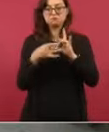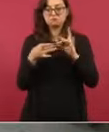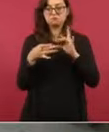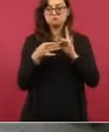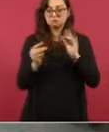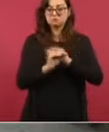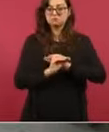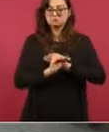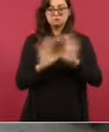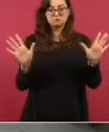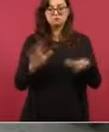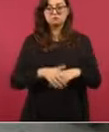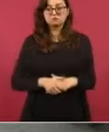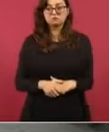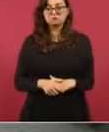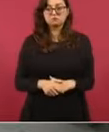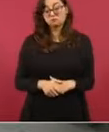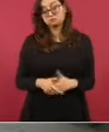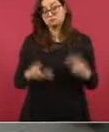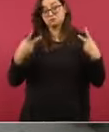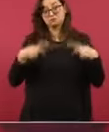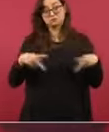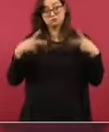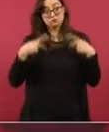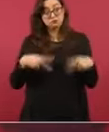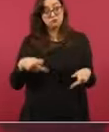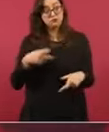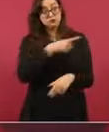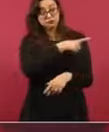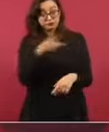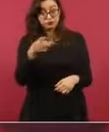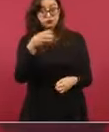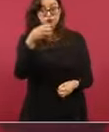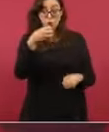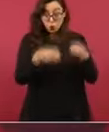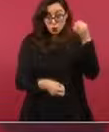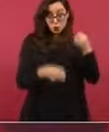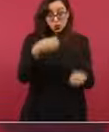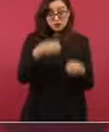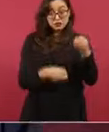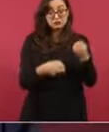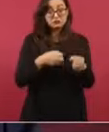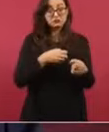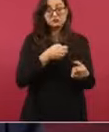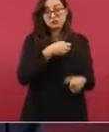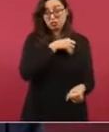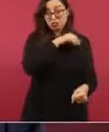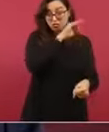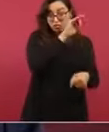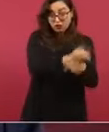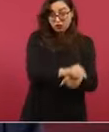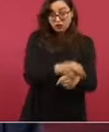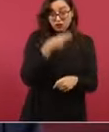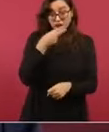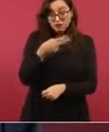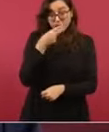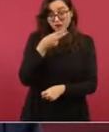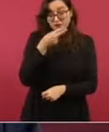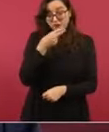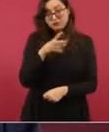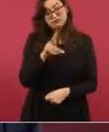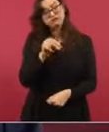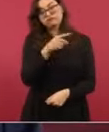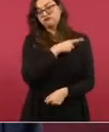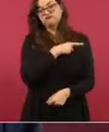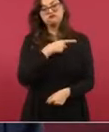El mensaje para sensibilizar a jueces de que no otorguen estos amparos y que